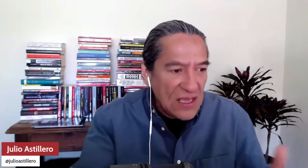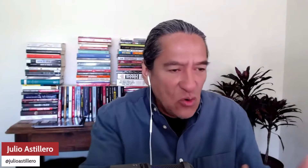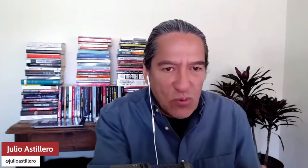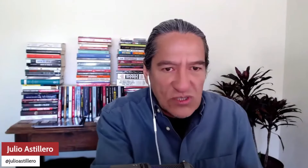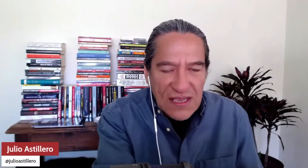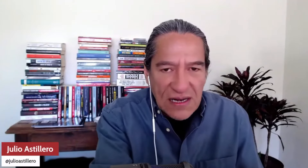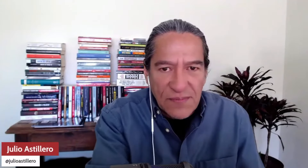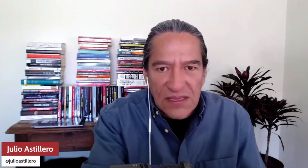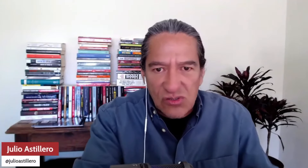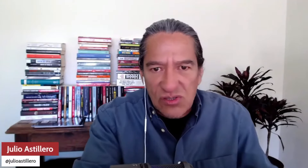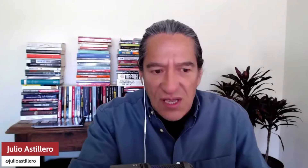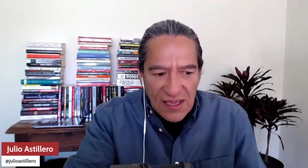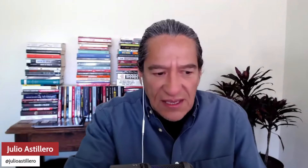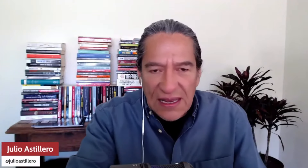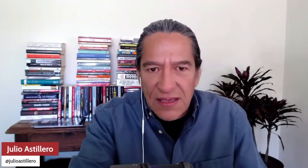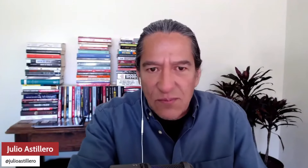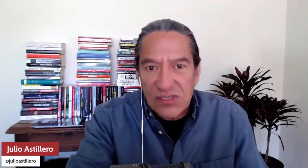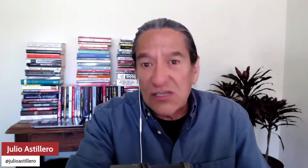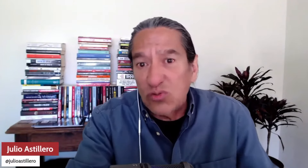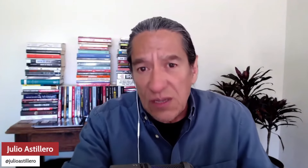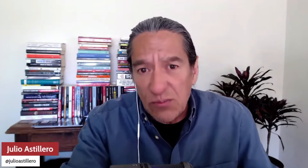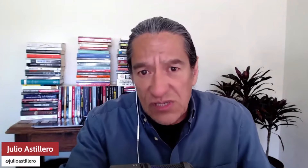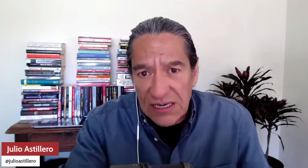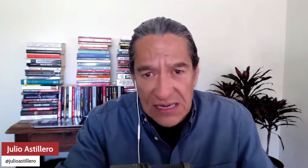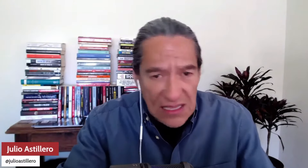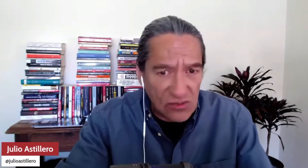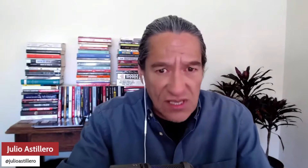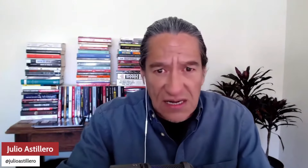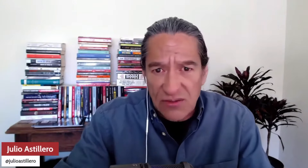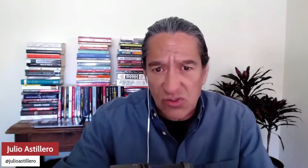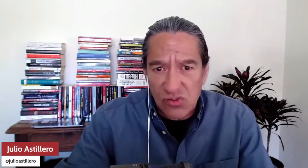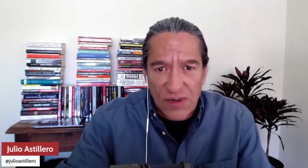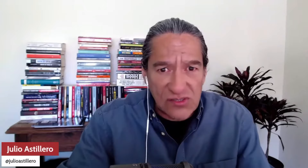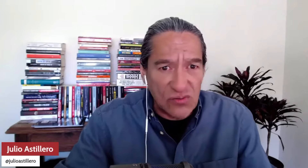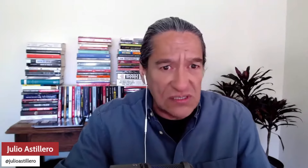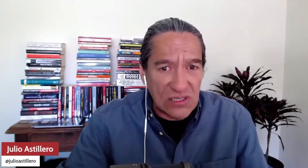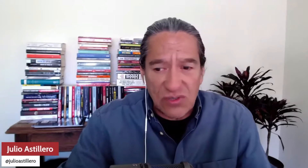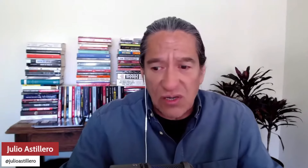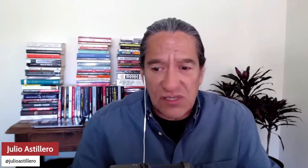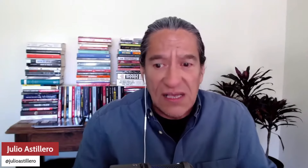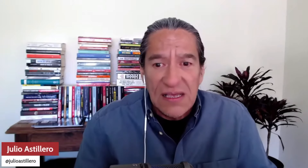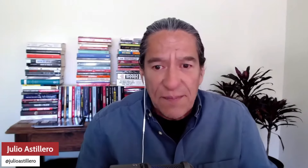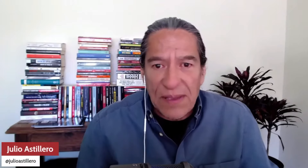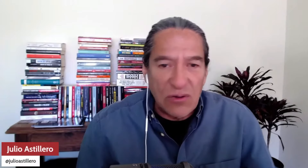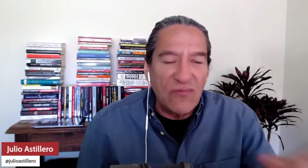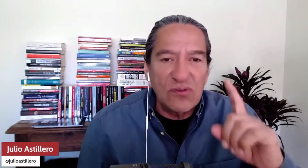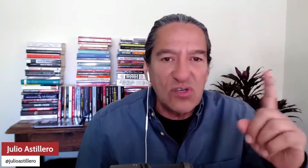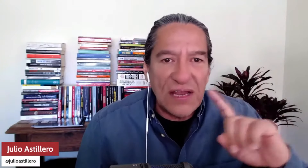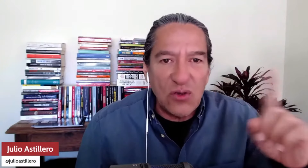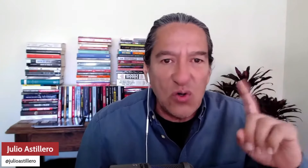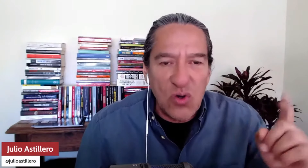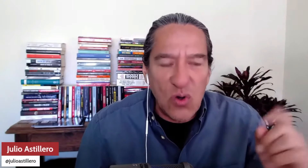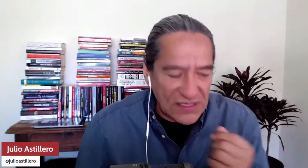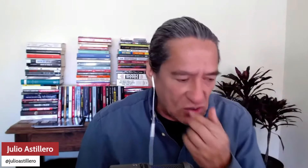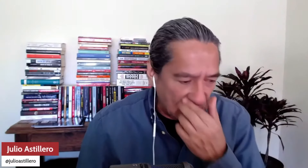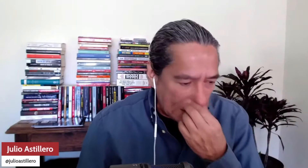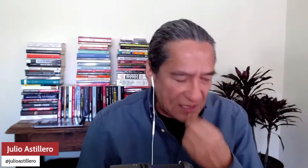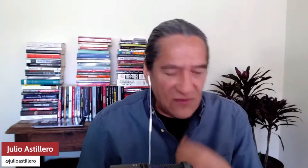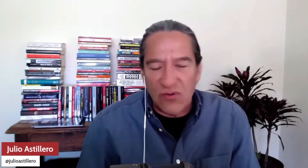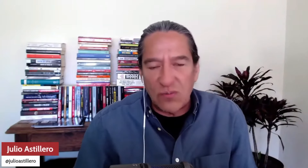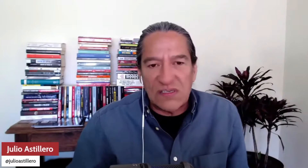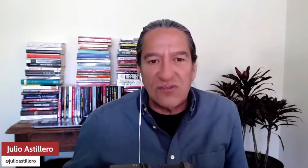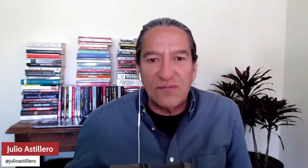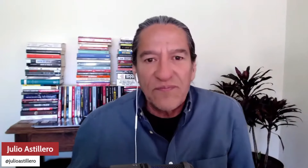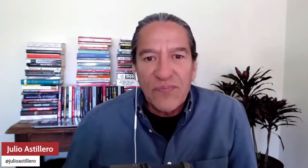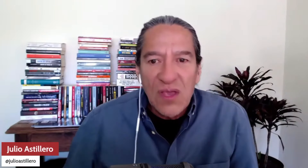a otra. Hubo señalamientos que leímos, que escuchamos en el radio señalados sobre esto y esta otra cosa, pero el funcionario no quiso